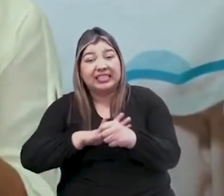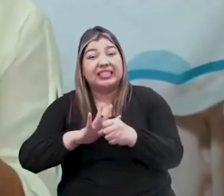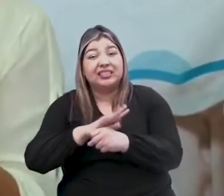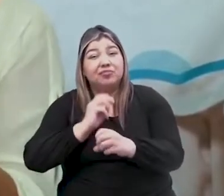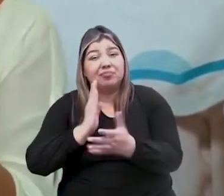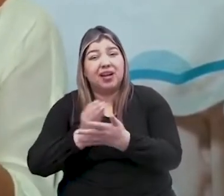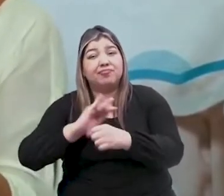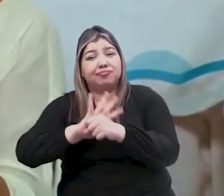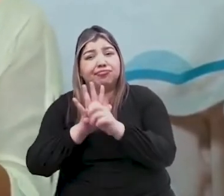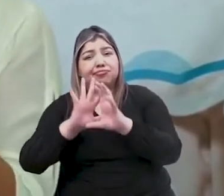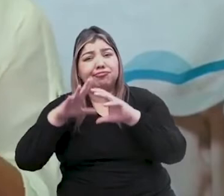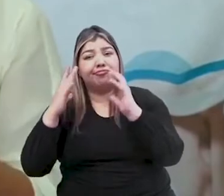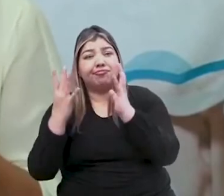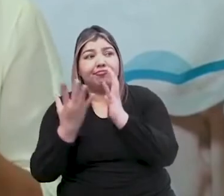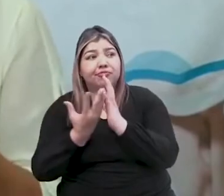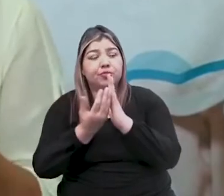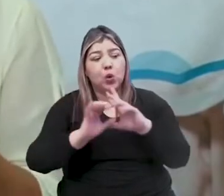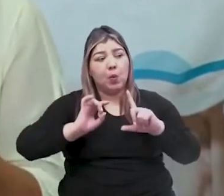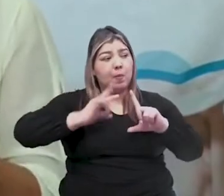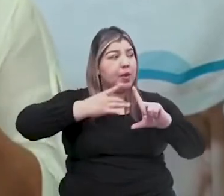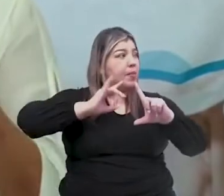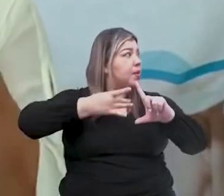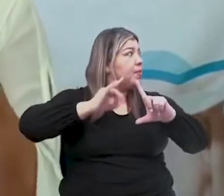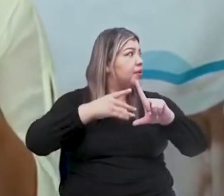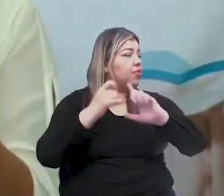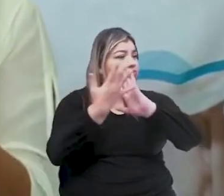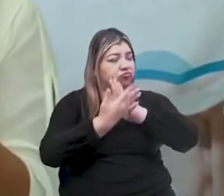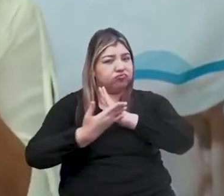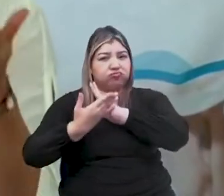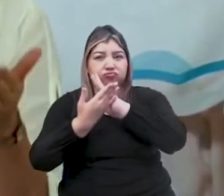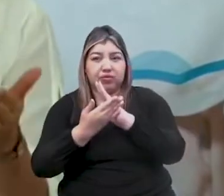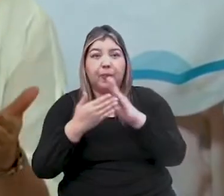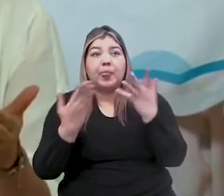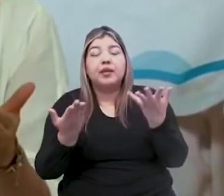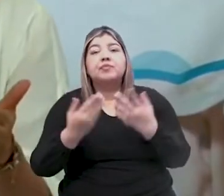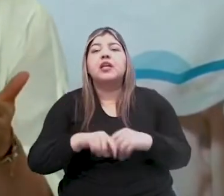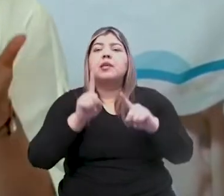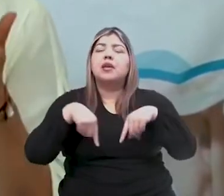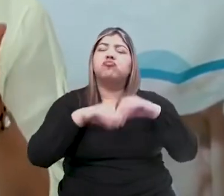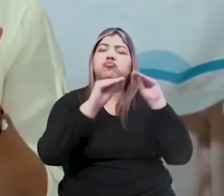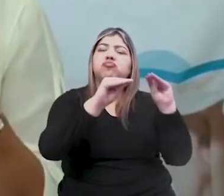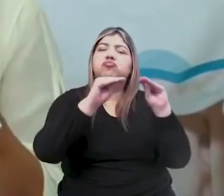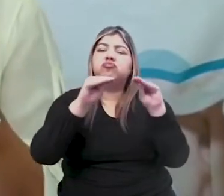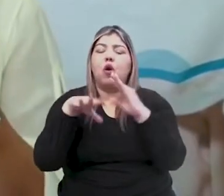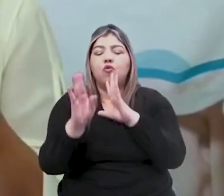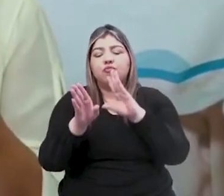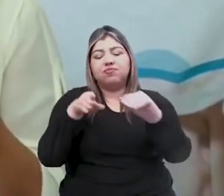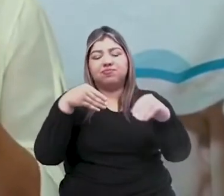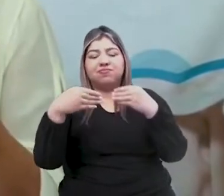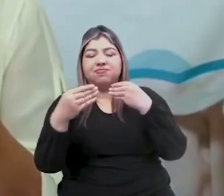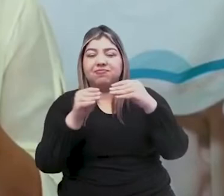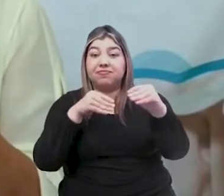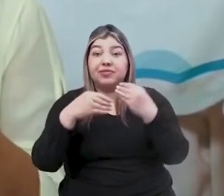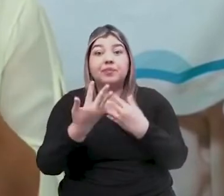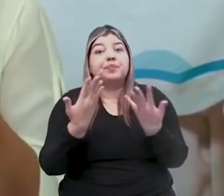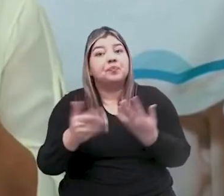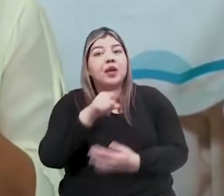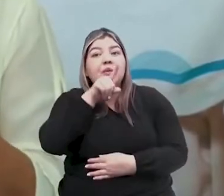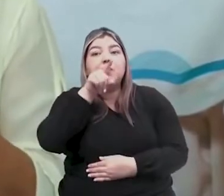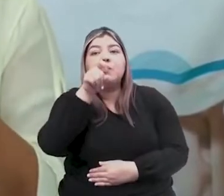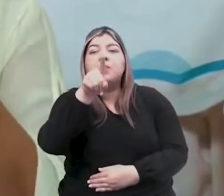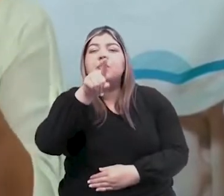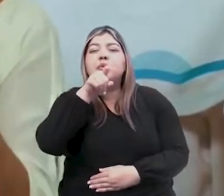posteriormente de la alternancia. Formación en modelos flexibles. Bucaramanga atiende, por ejemplo,